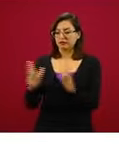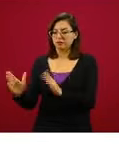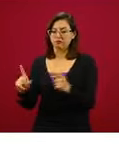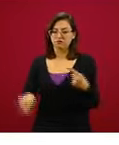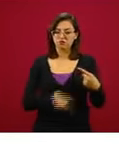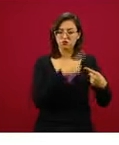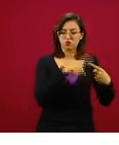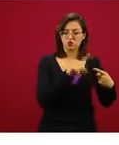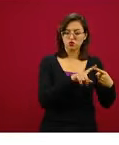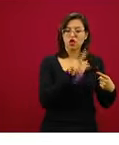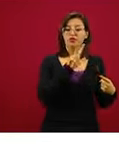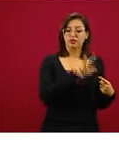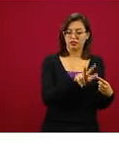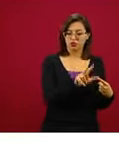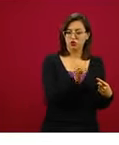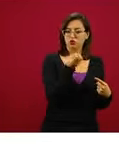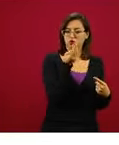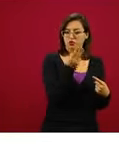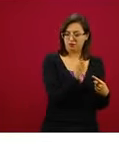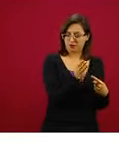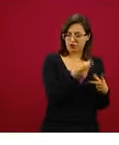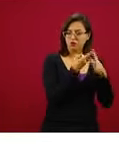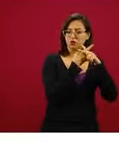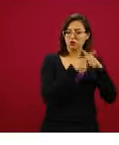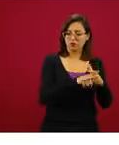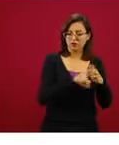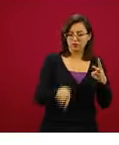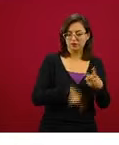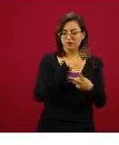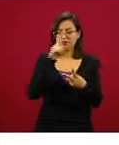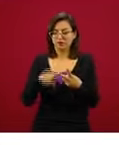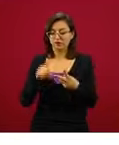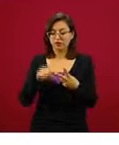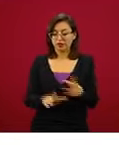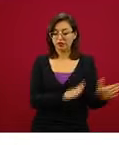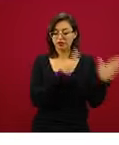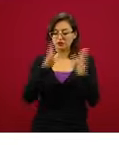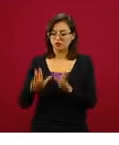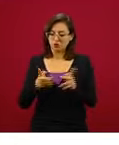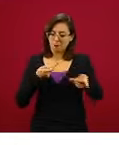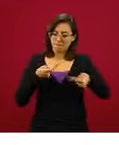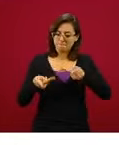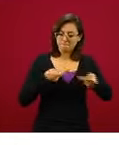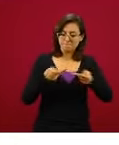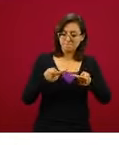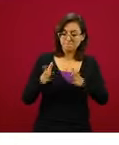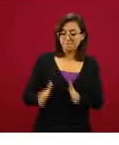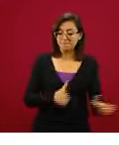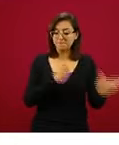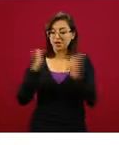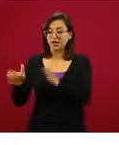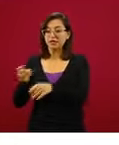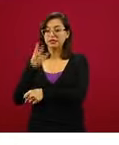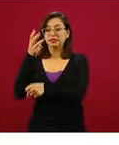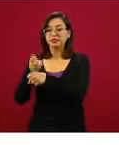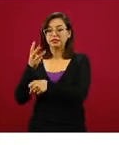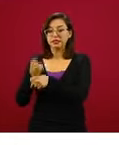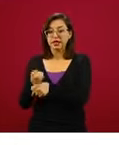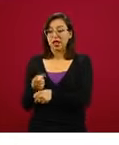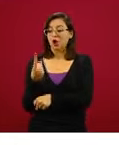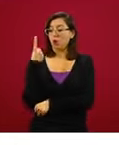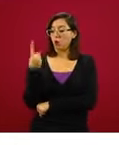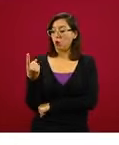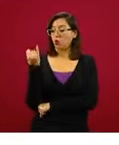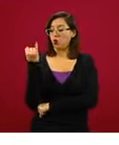segunda que es una etapa de preparación y la tercera que es justamente el 1 de junio, cuando termina la